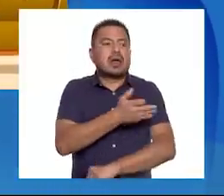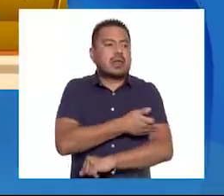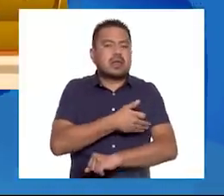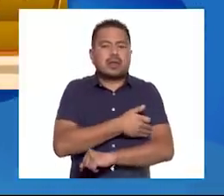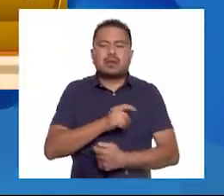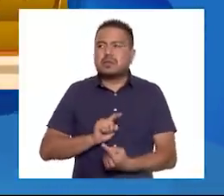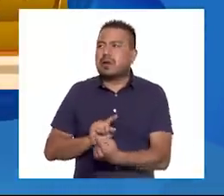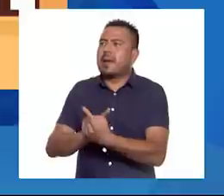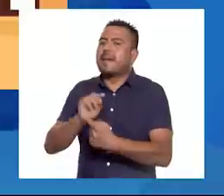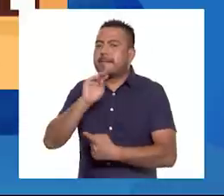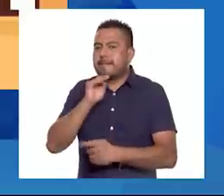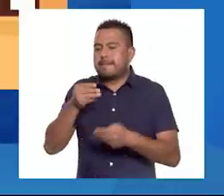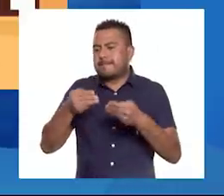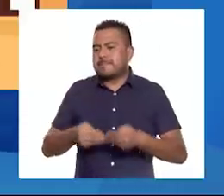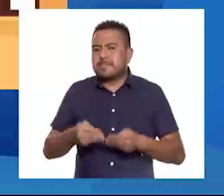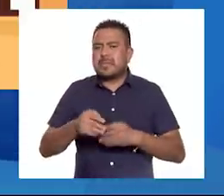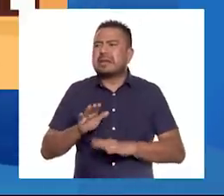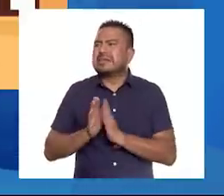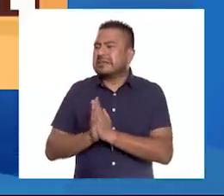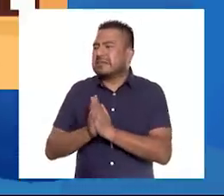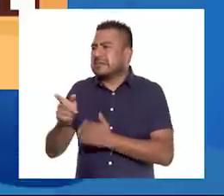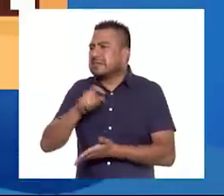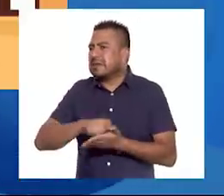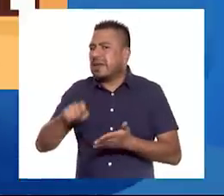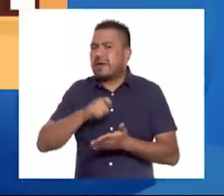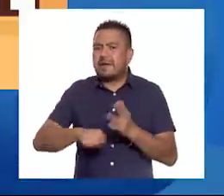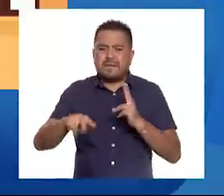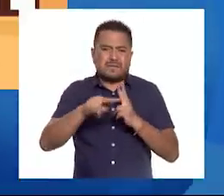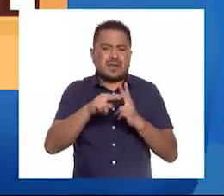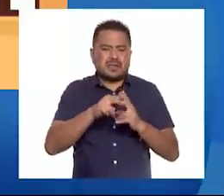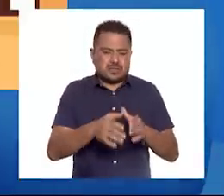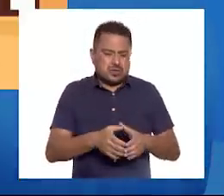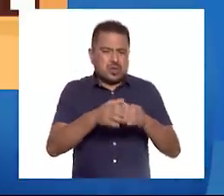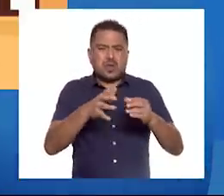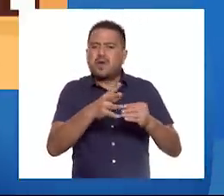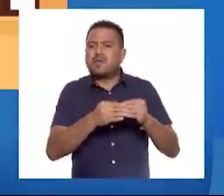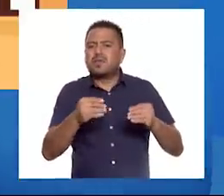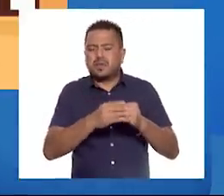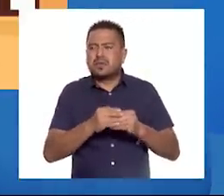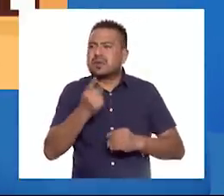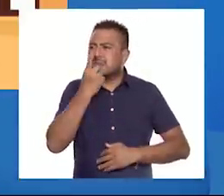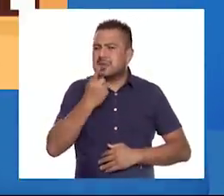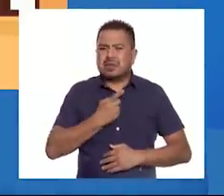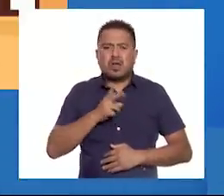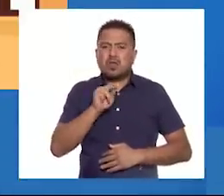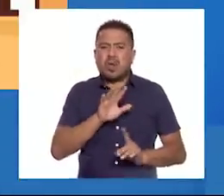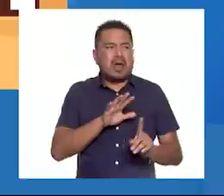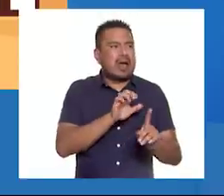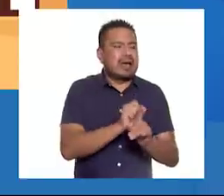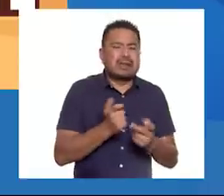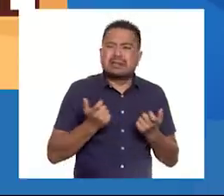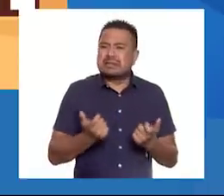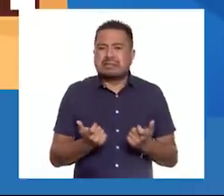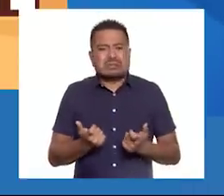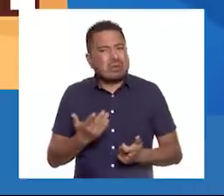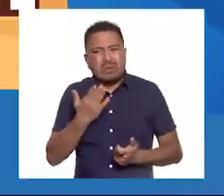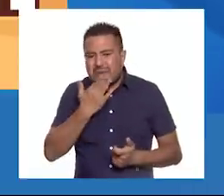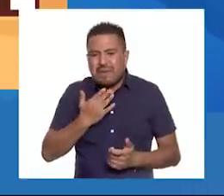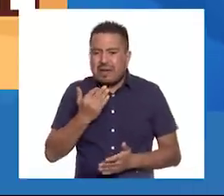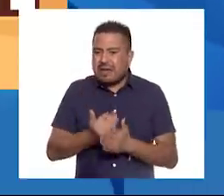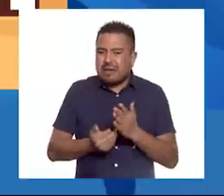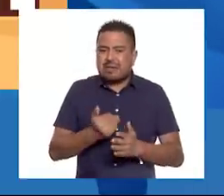fui con mamá al mercado. Le pedí que comprara un vaso de fruta fresca y me dijo que no le alcanzaba el dinero que traía.